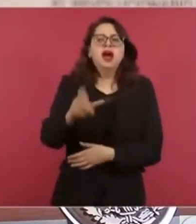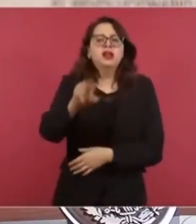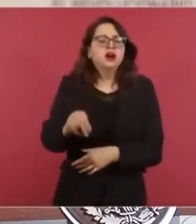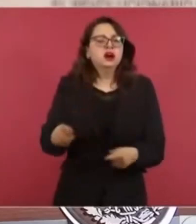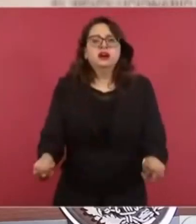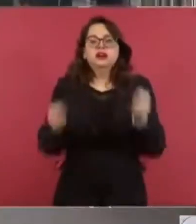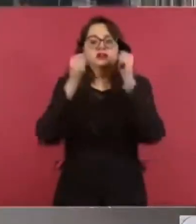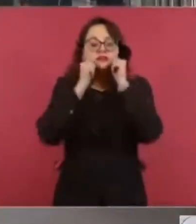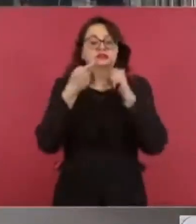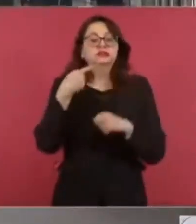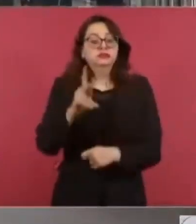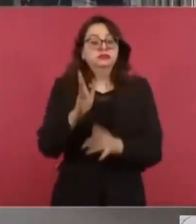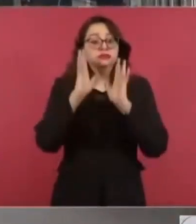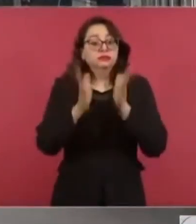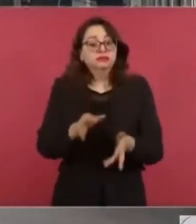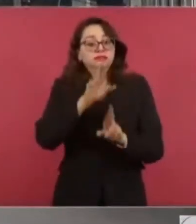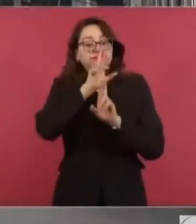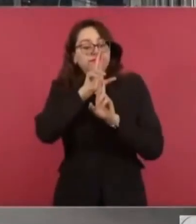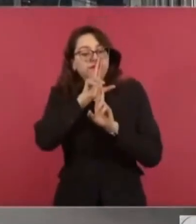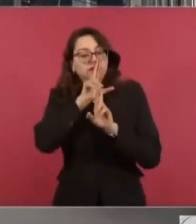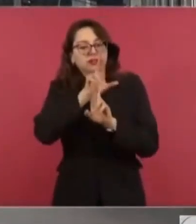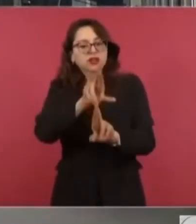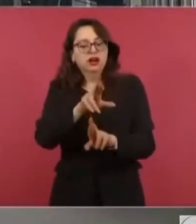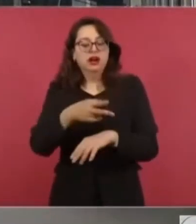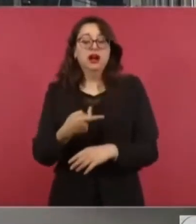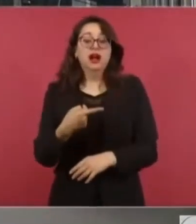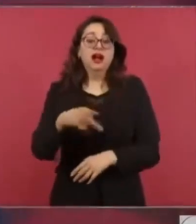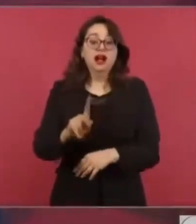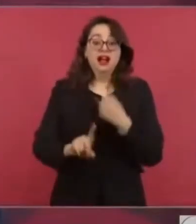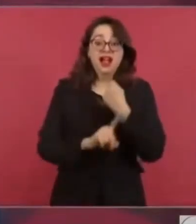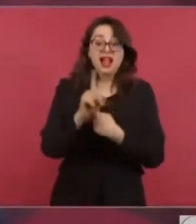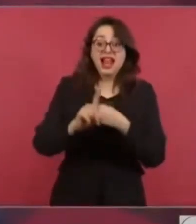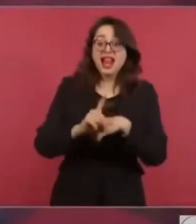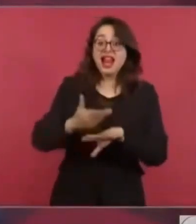Pero esto viene desde la época de Fox.